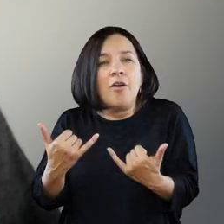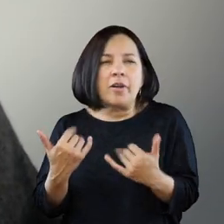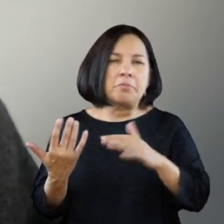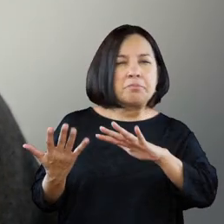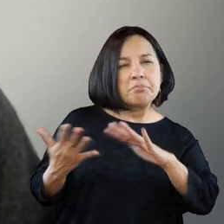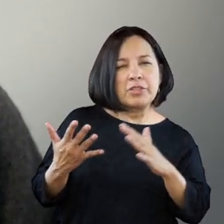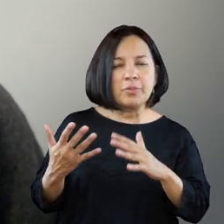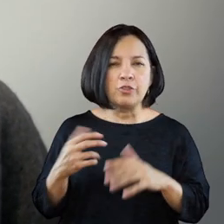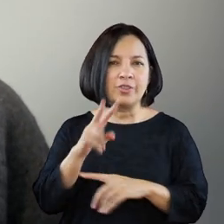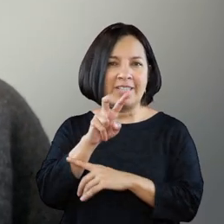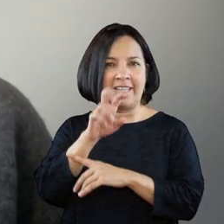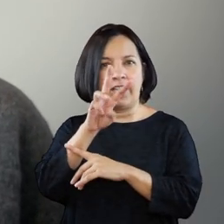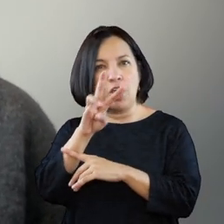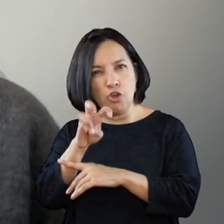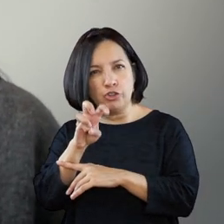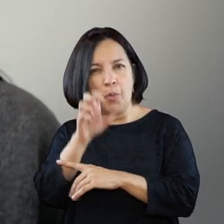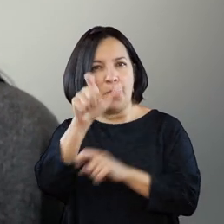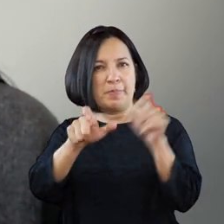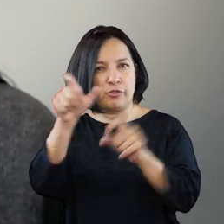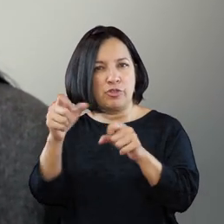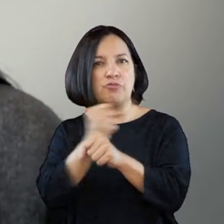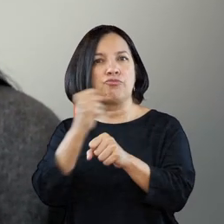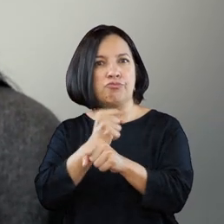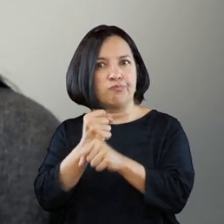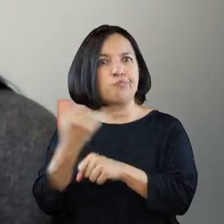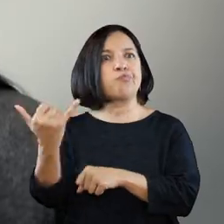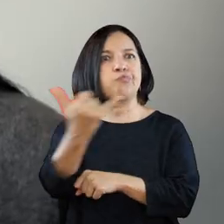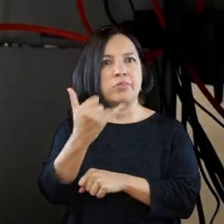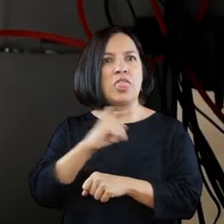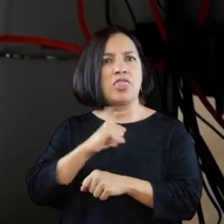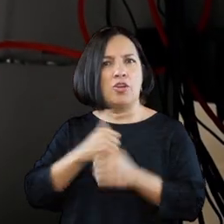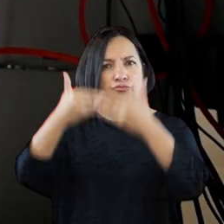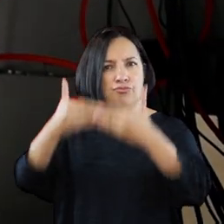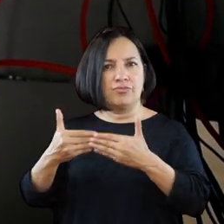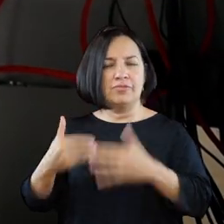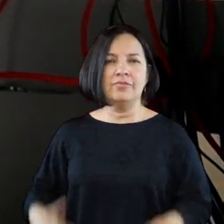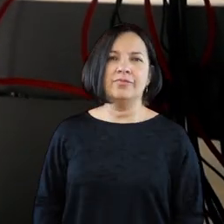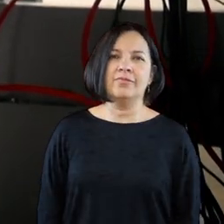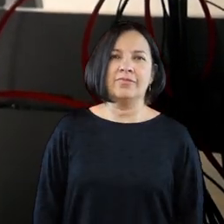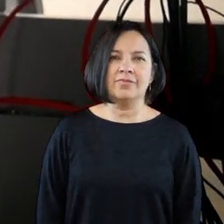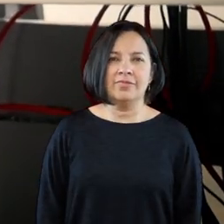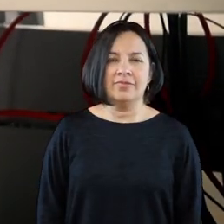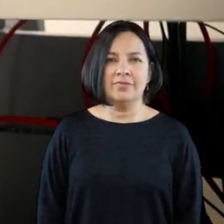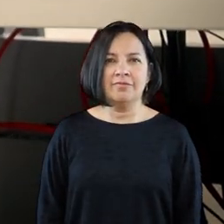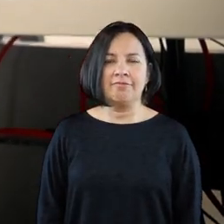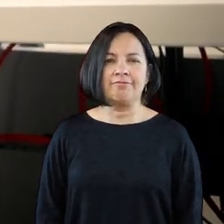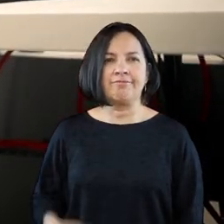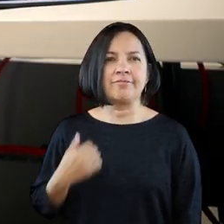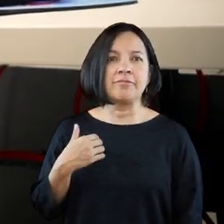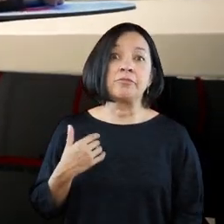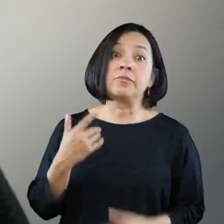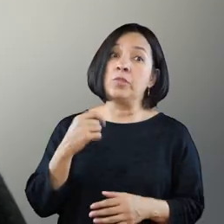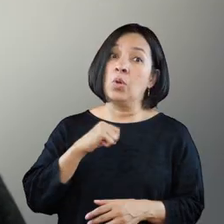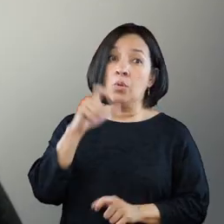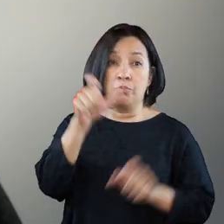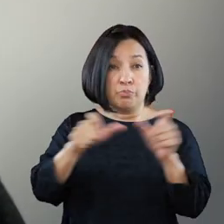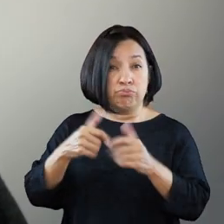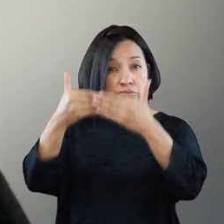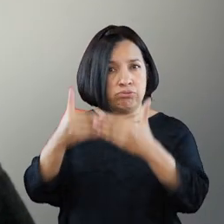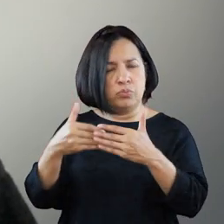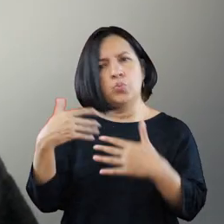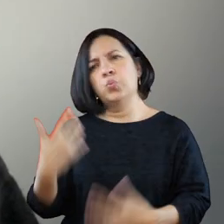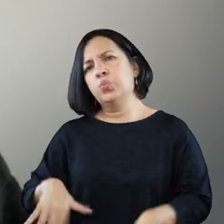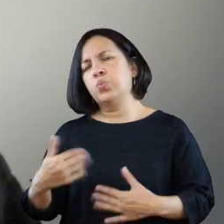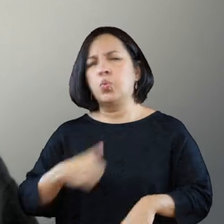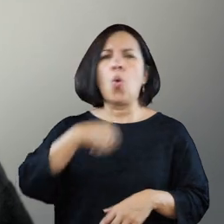En este momento tenemos aproximadamente 78 personas trabajando con nosotros con discapacidad. Son personas muy